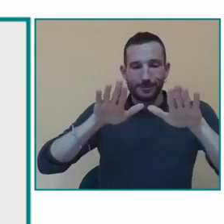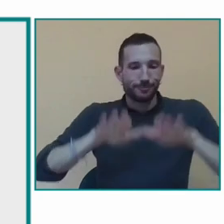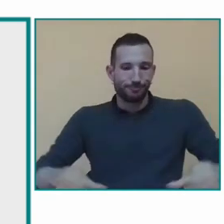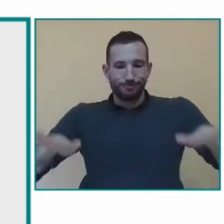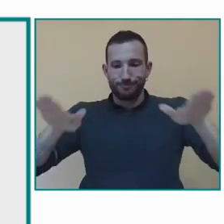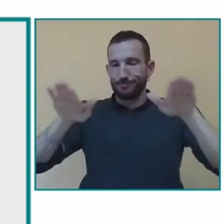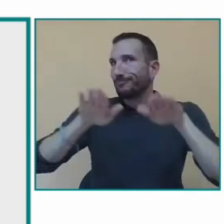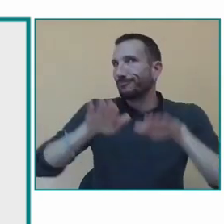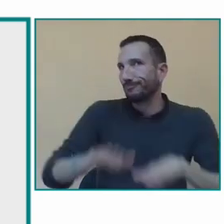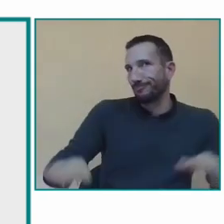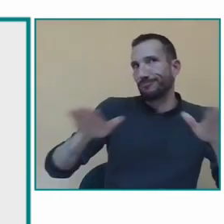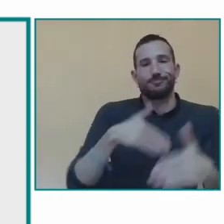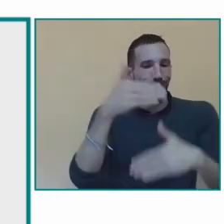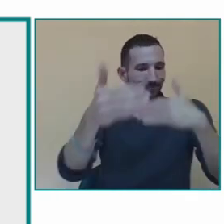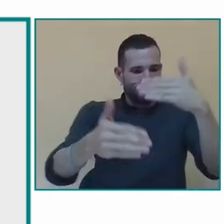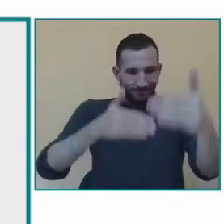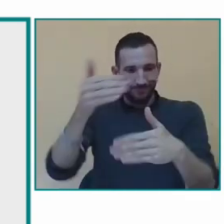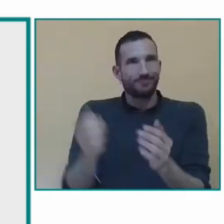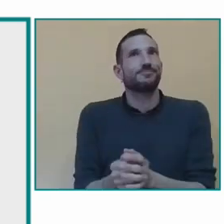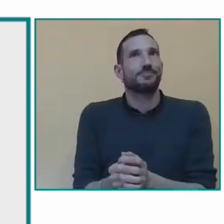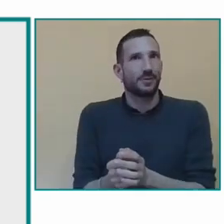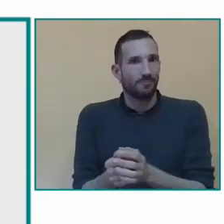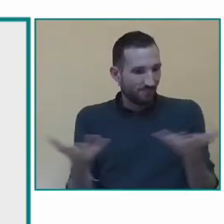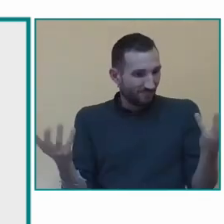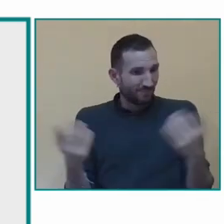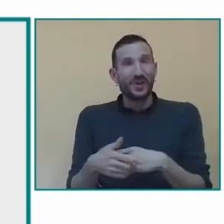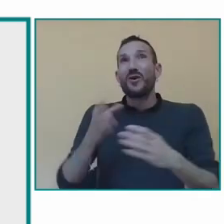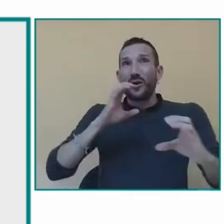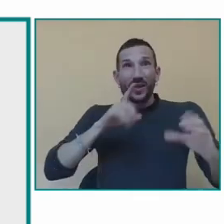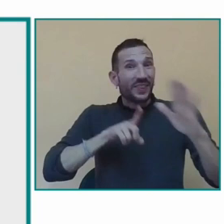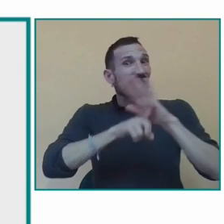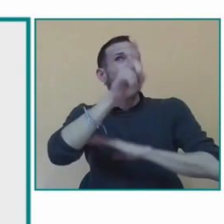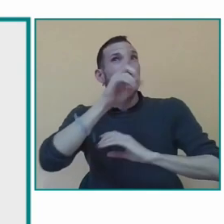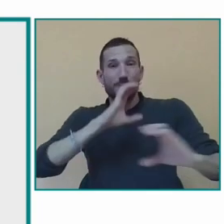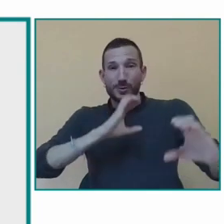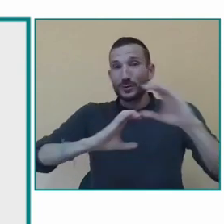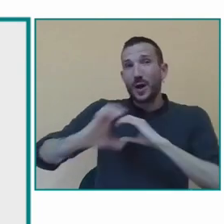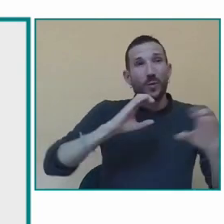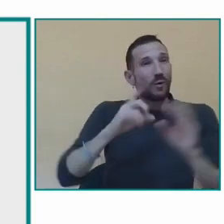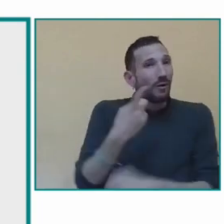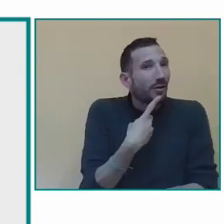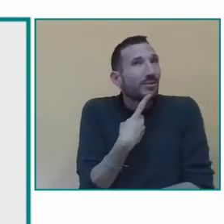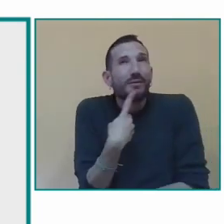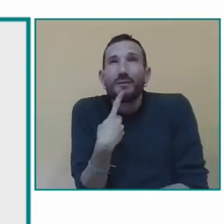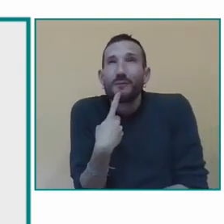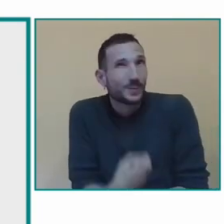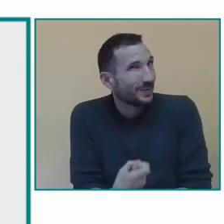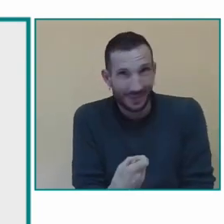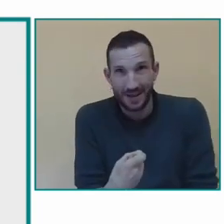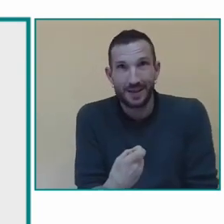trabajar con uno de ellos respetando sus tiempos su ritmo y colaborando en ese proceso para desarrollar al máximo sus